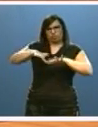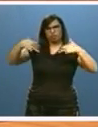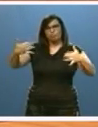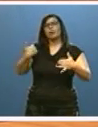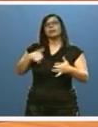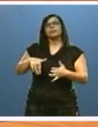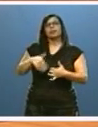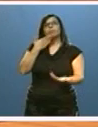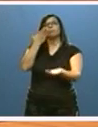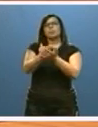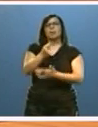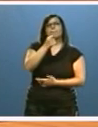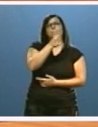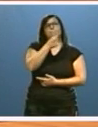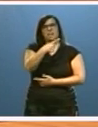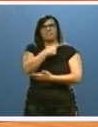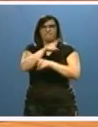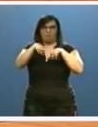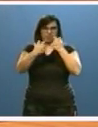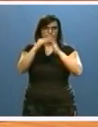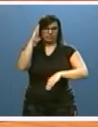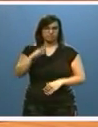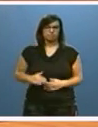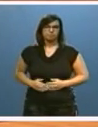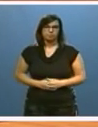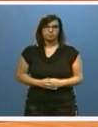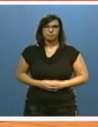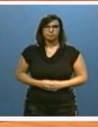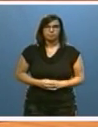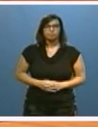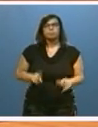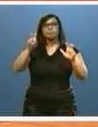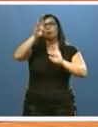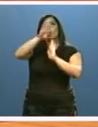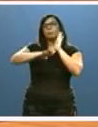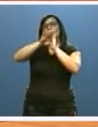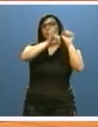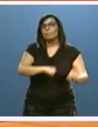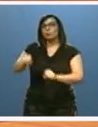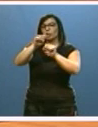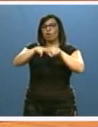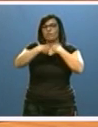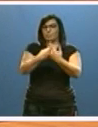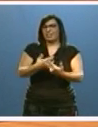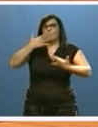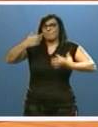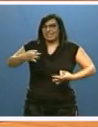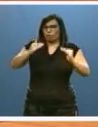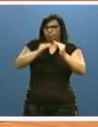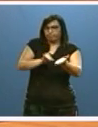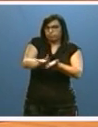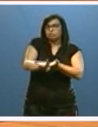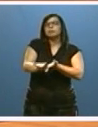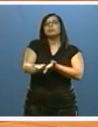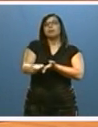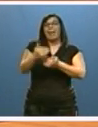se han acogido ya más de 1.000 familias. Y en cuanto al programa de protección de familias en riesgo de desahucio, este ha